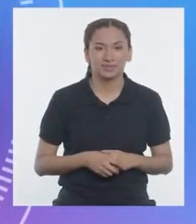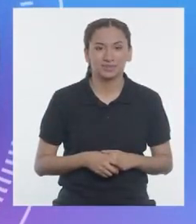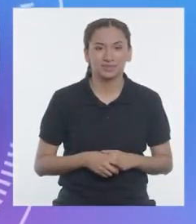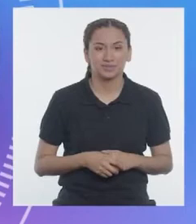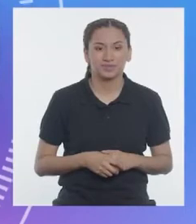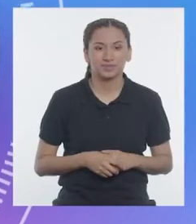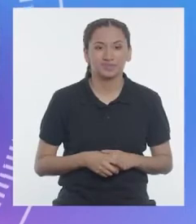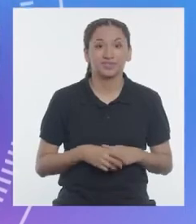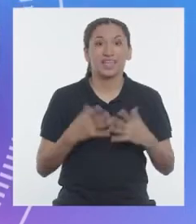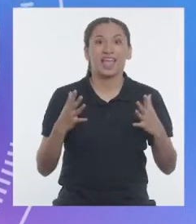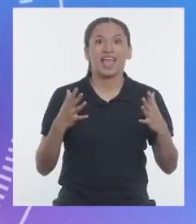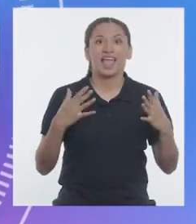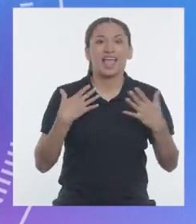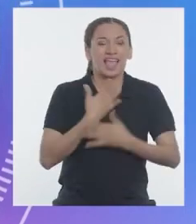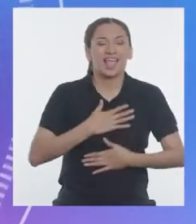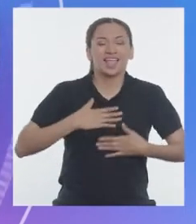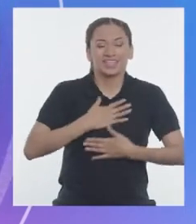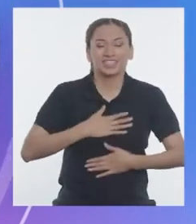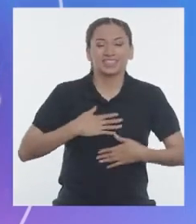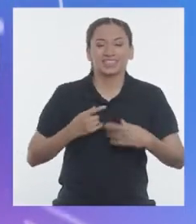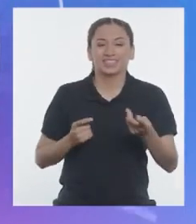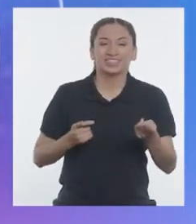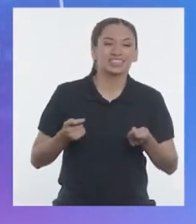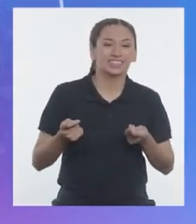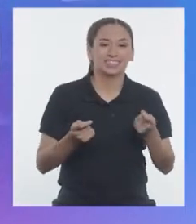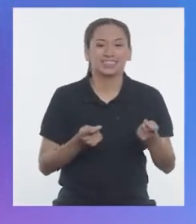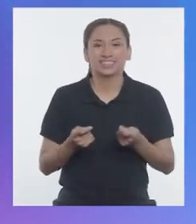¿Hay cuánto por disfrutar?